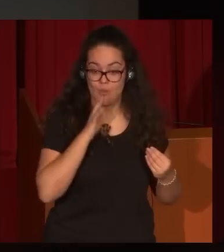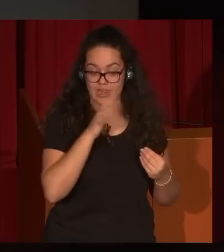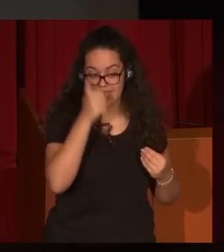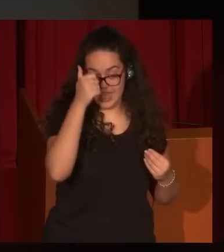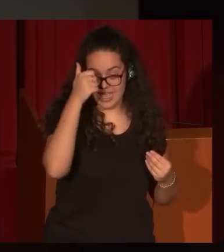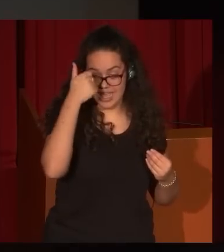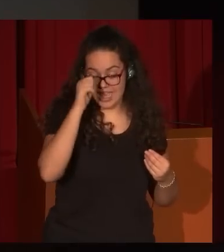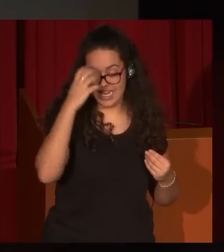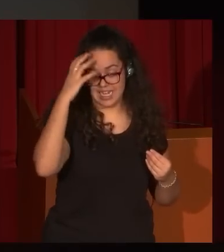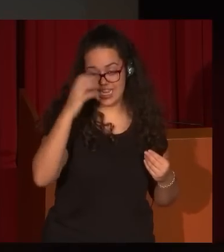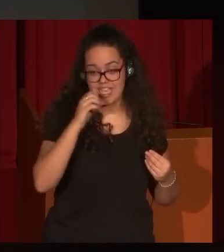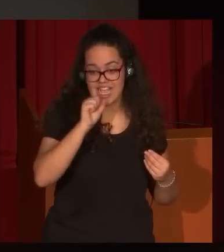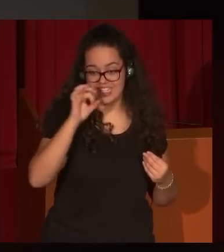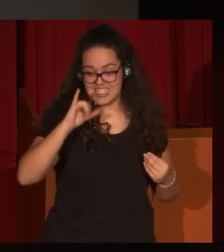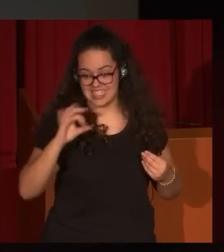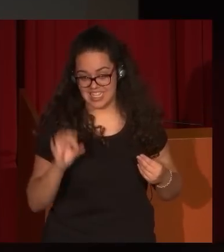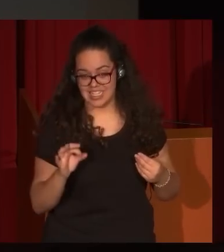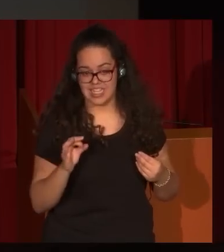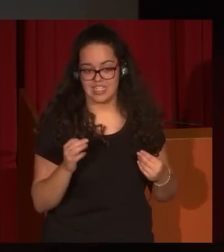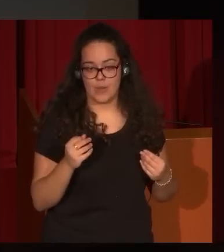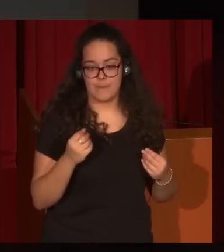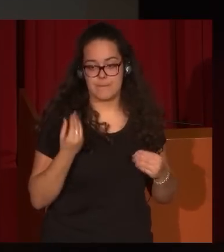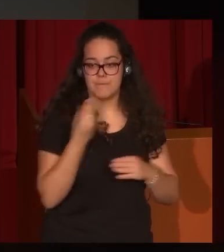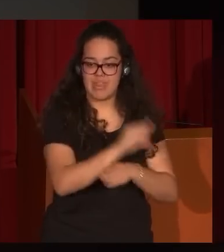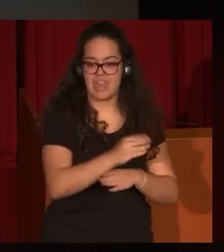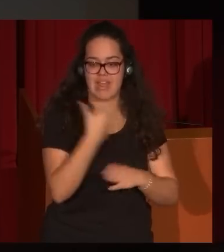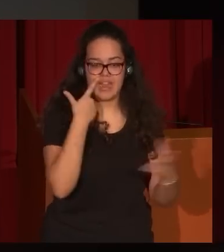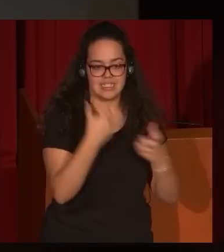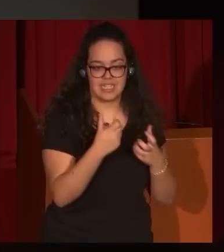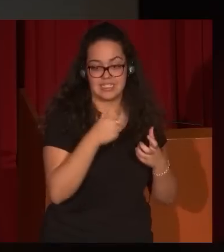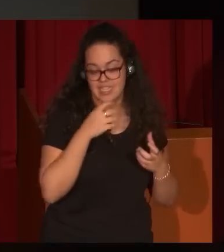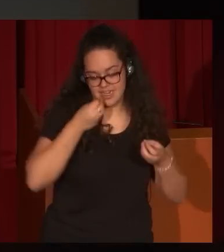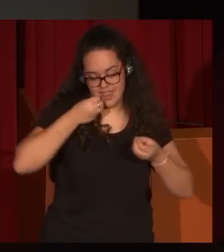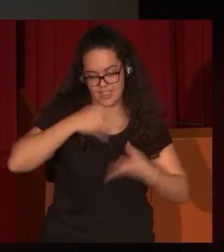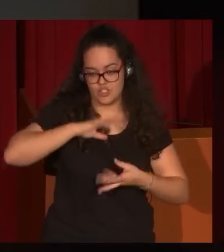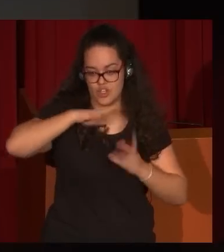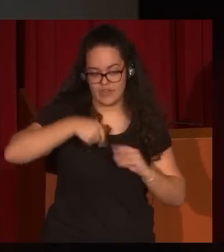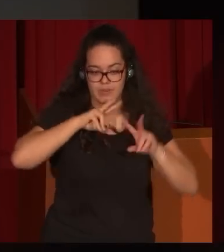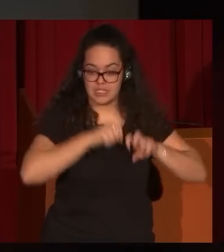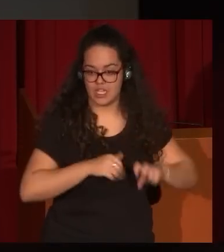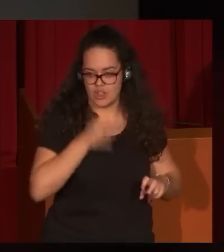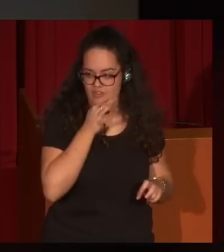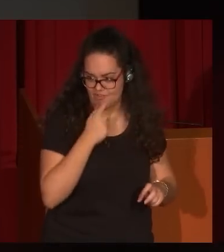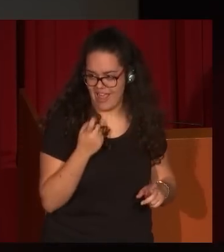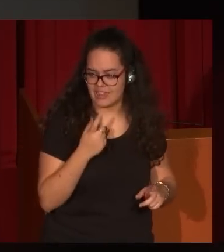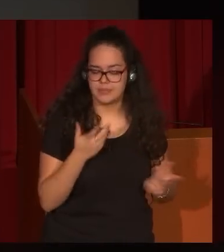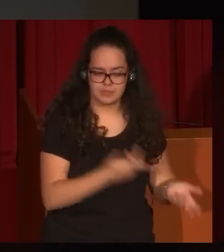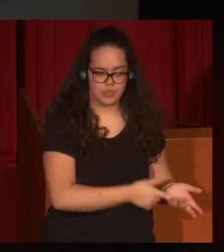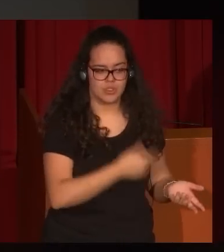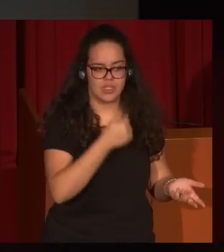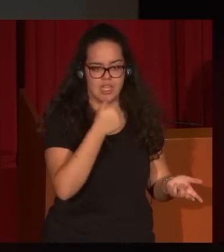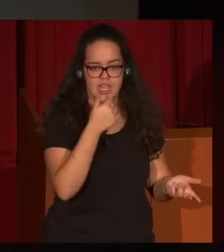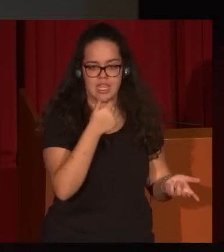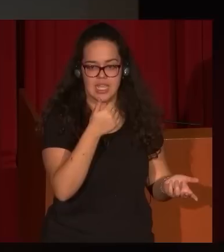como mecenas de las artes es una de las asignaturas pendientes todavía por la historiografía. Y este es el pasaporte que le hace a Eugenio